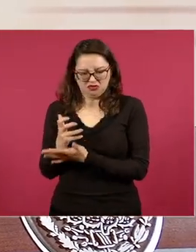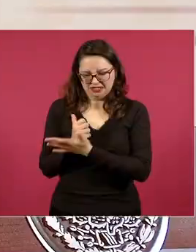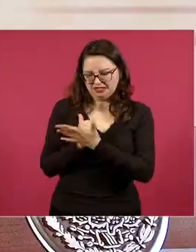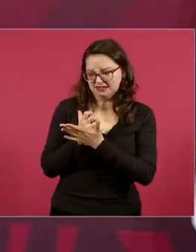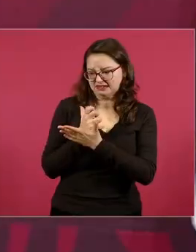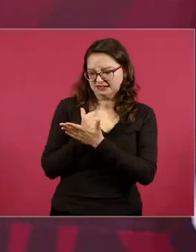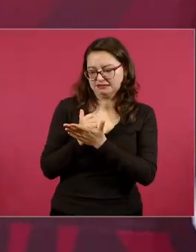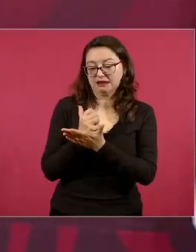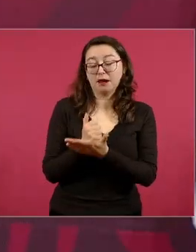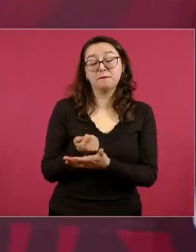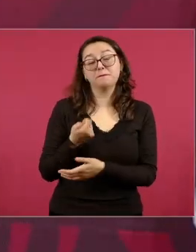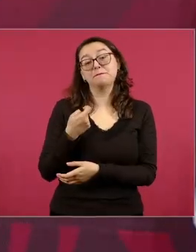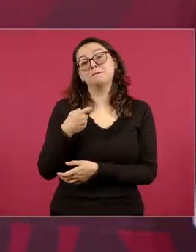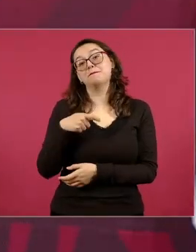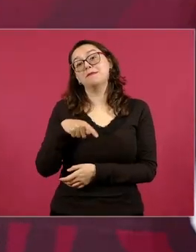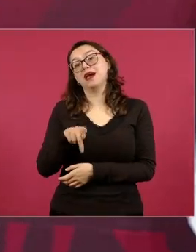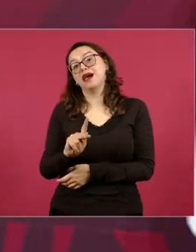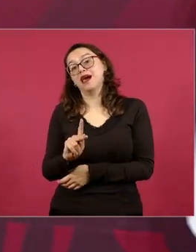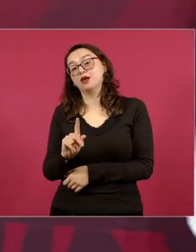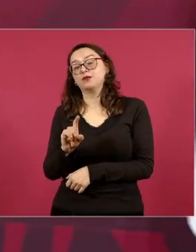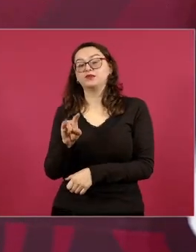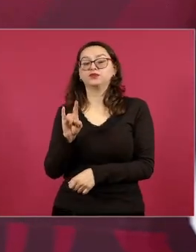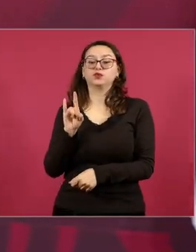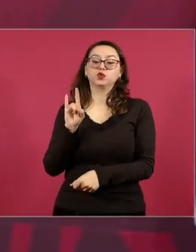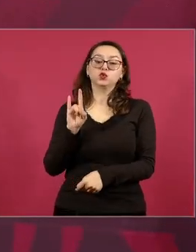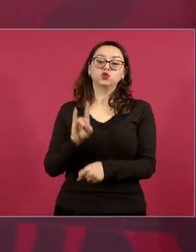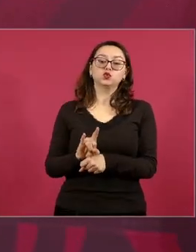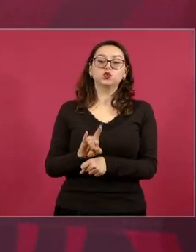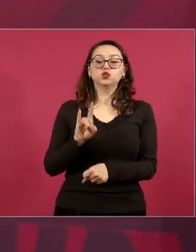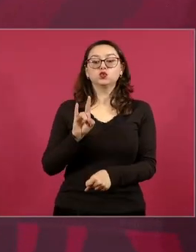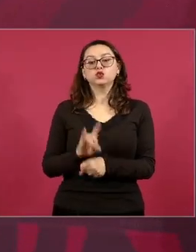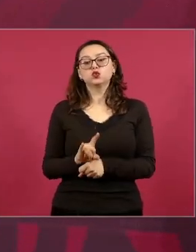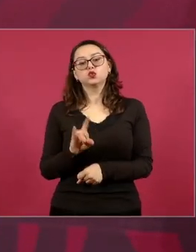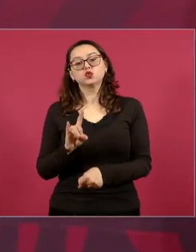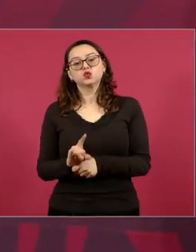de que tú eres